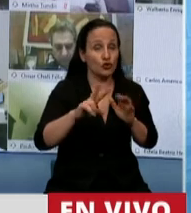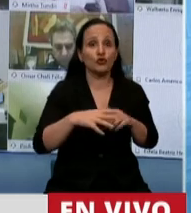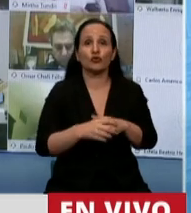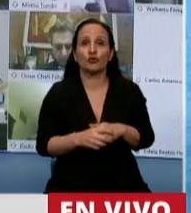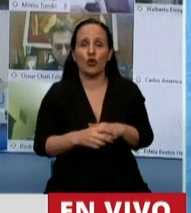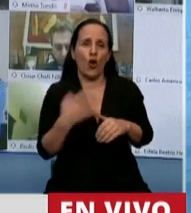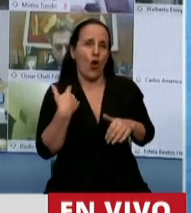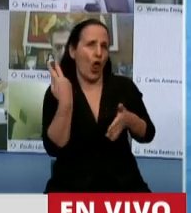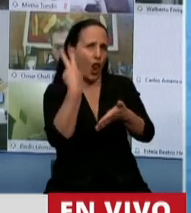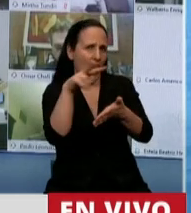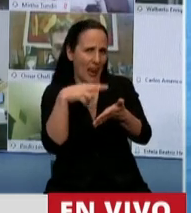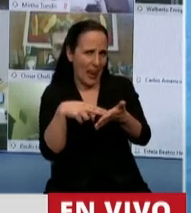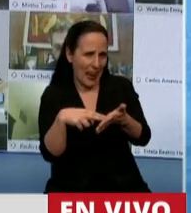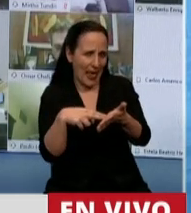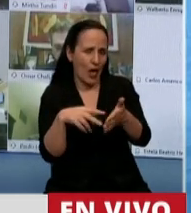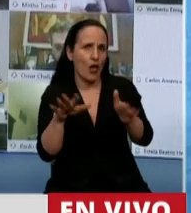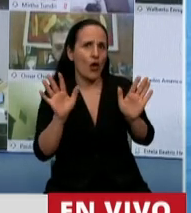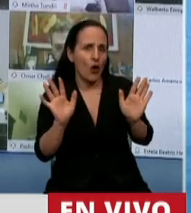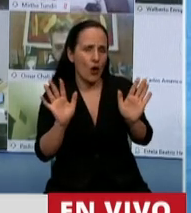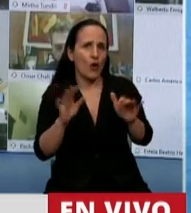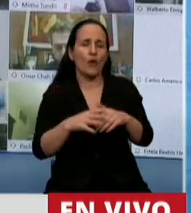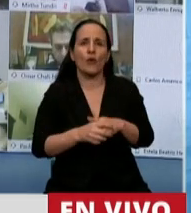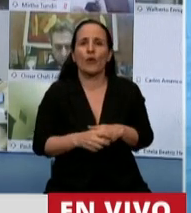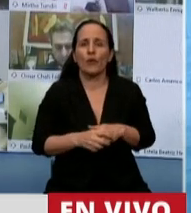Lo voy a leer, presidente, si le parece.